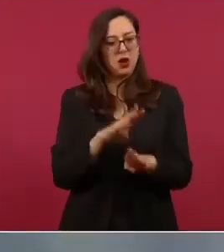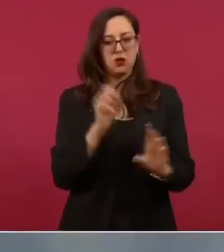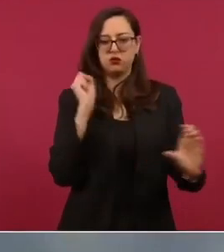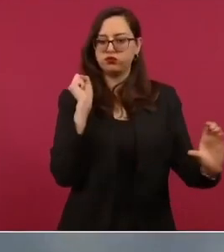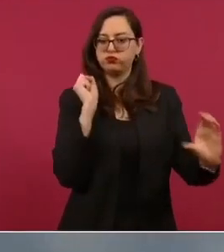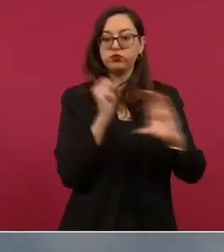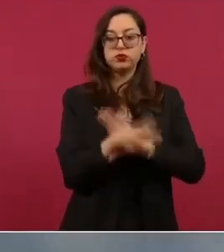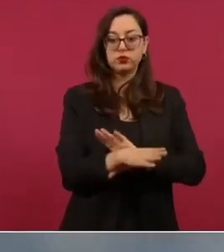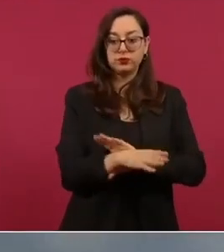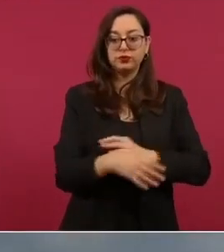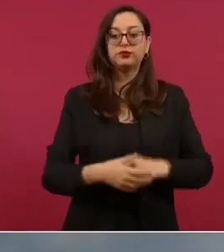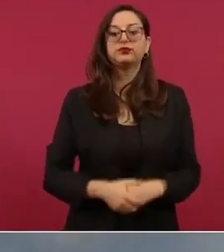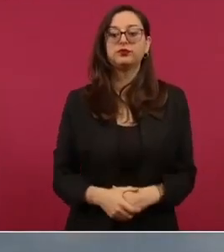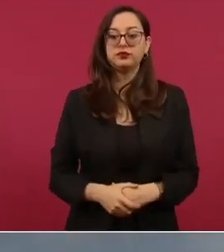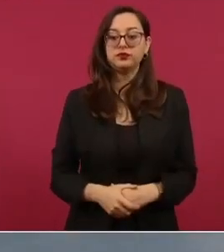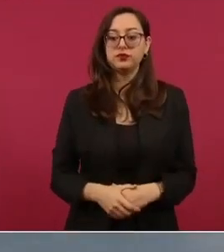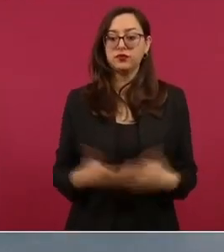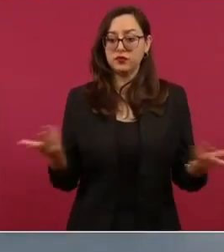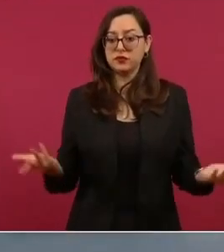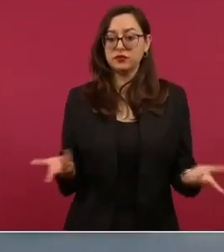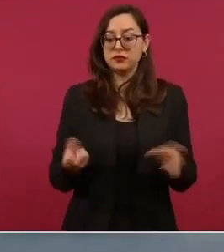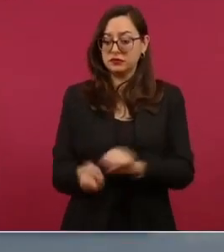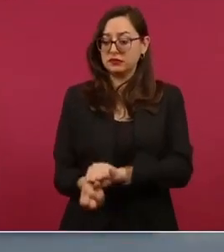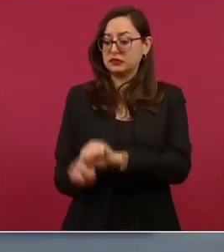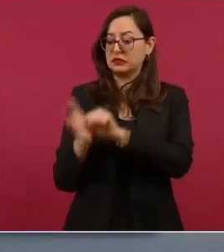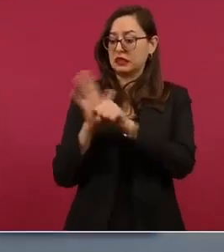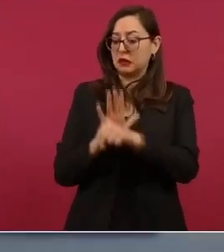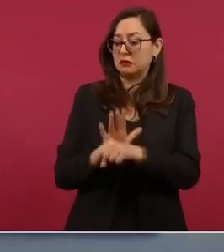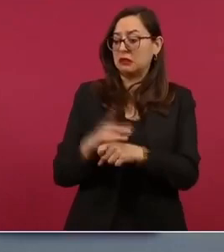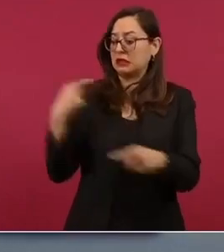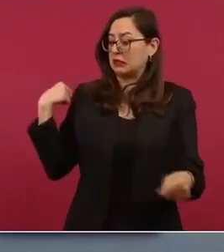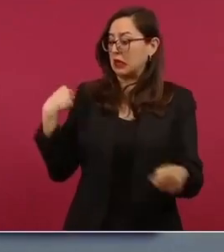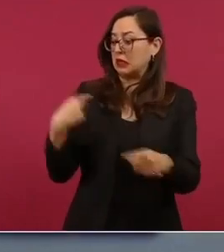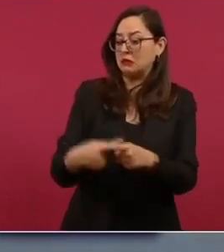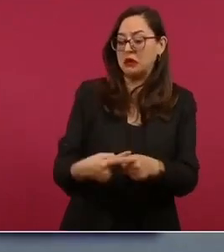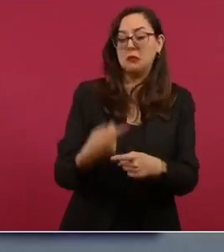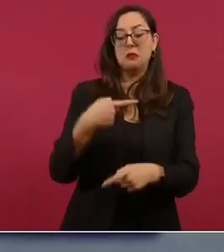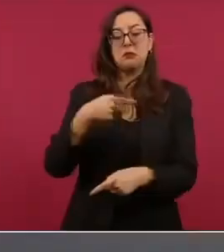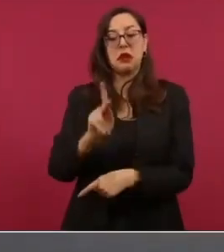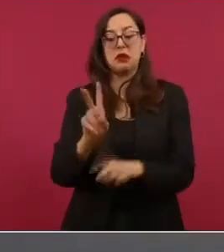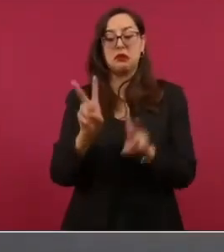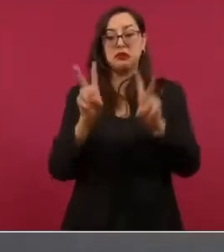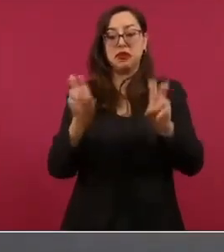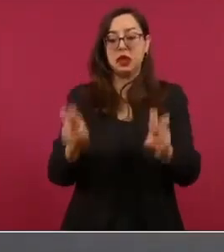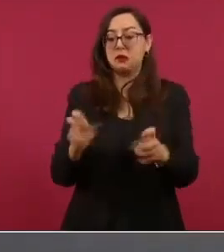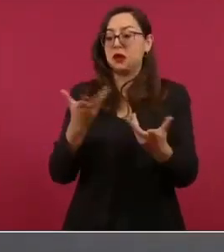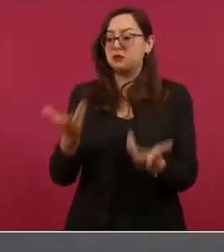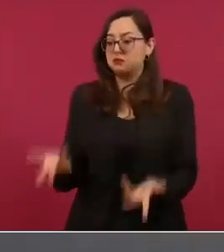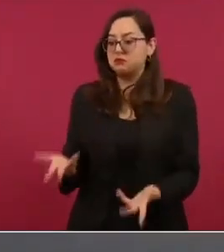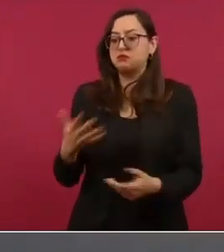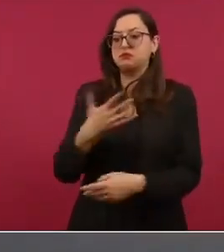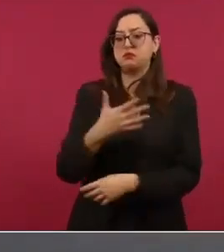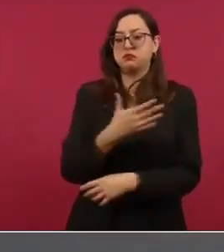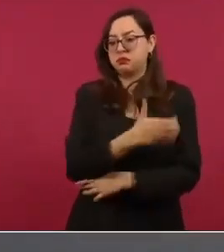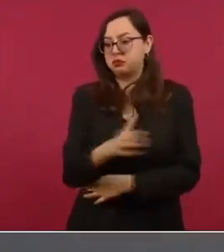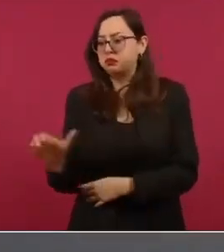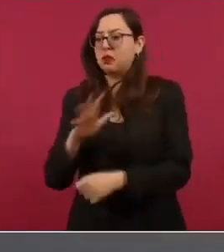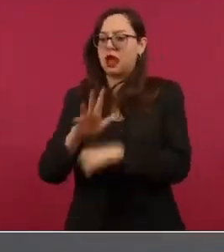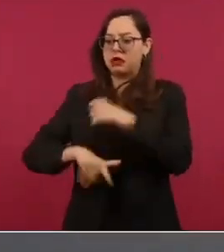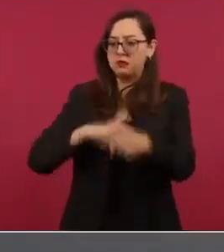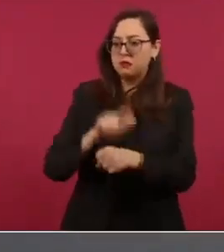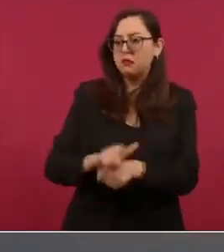el sector agropecuario creció el año pasado en 2% a pesar de la pandemia